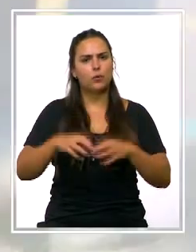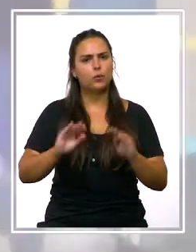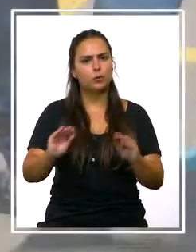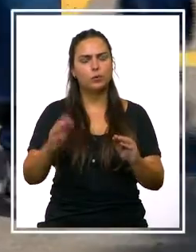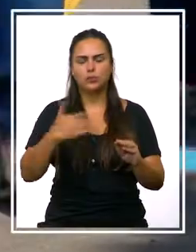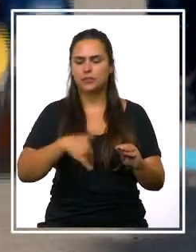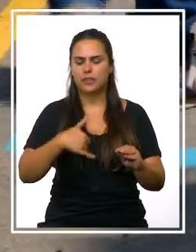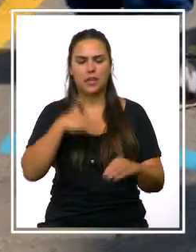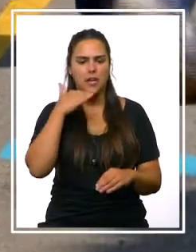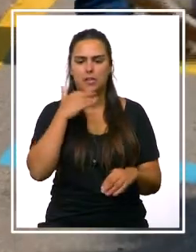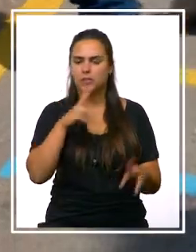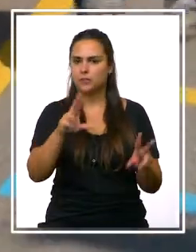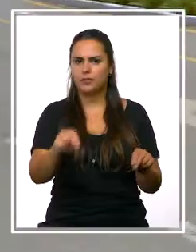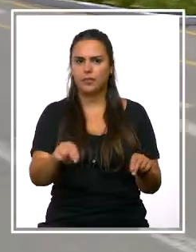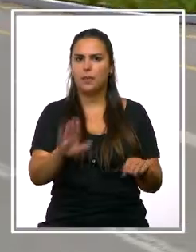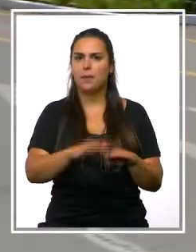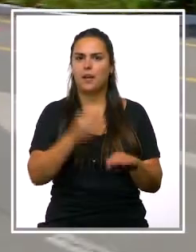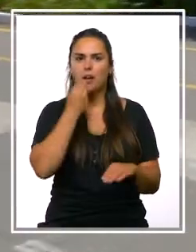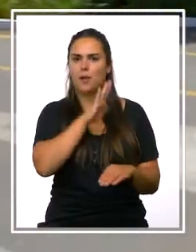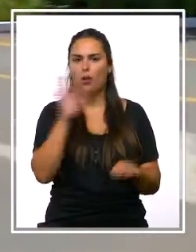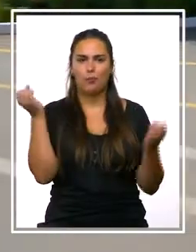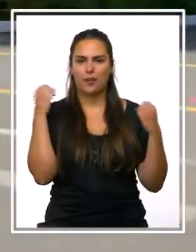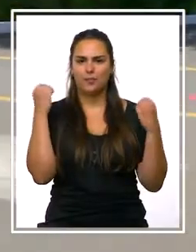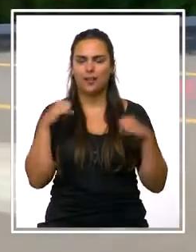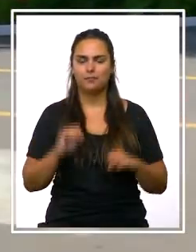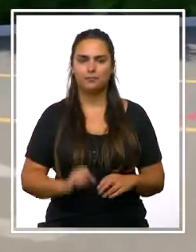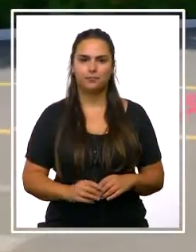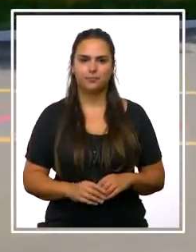funciones la que ha terminado por convertirse en su mejor maestro.